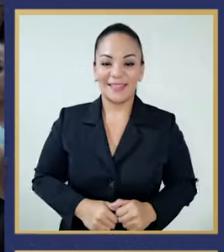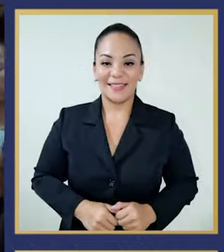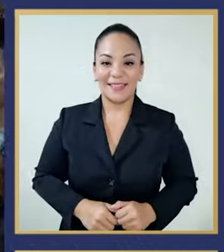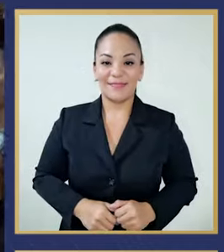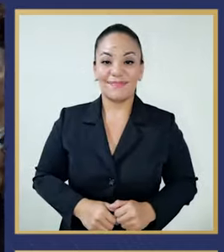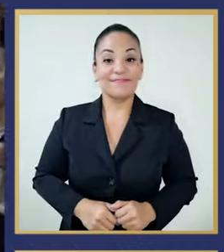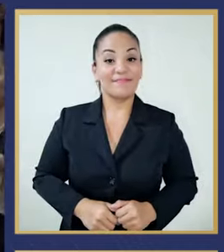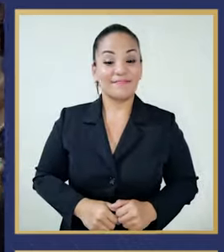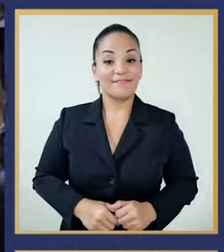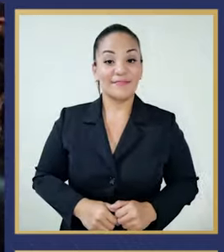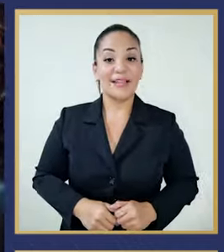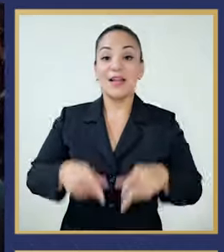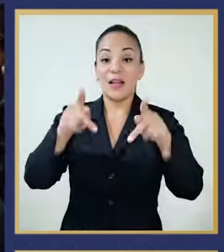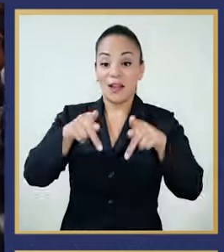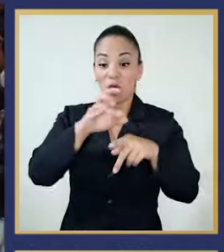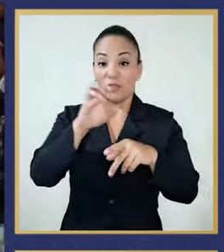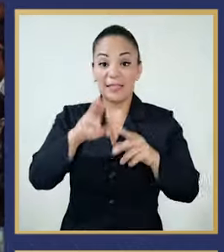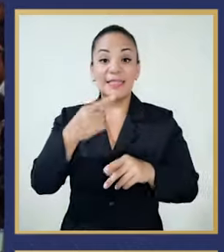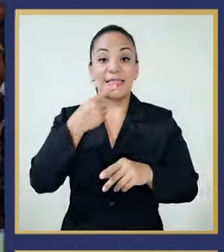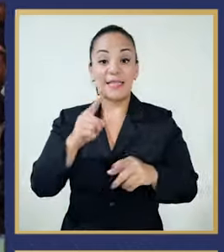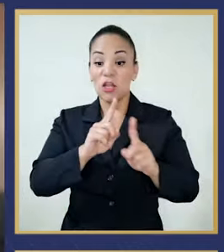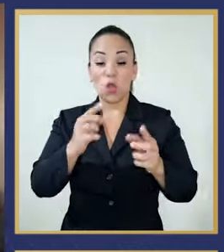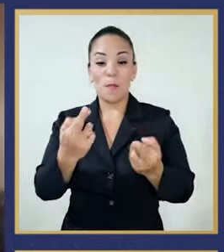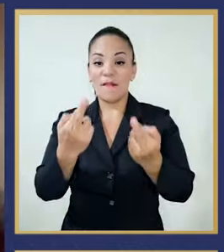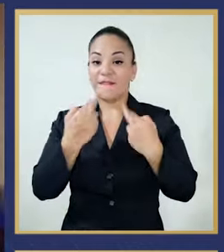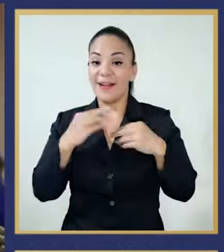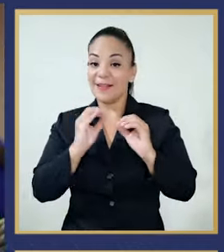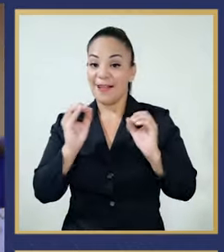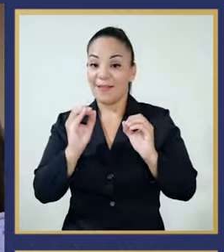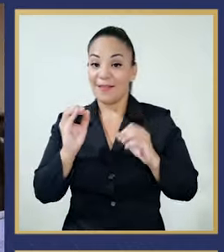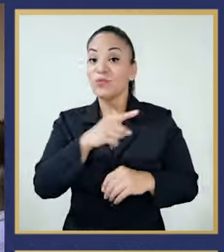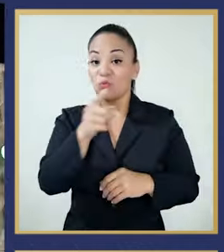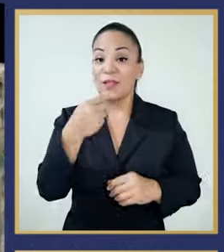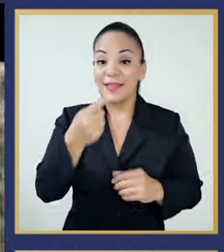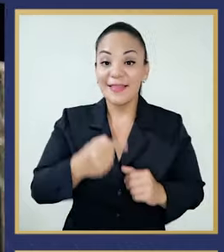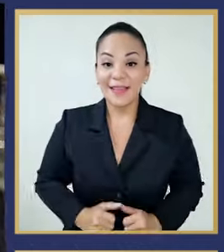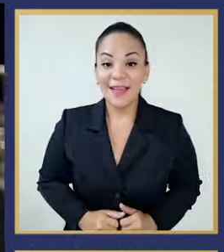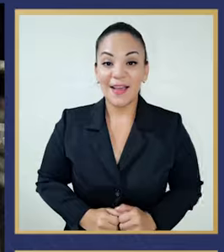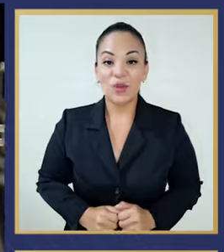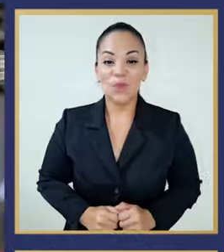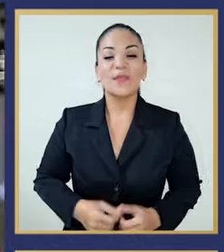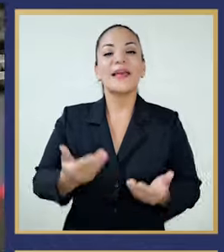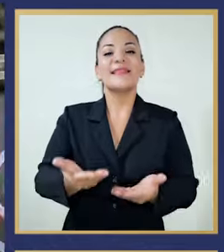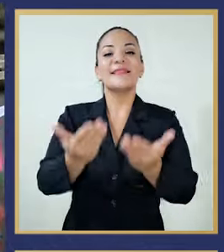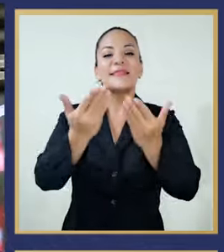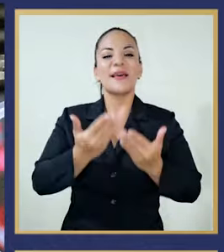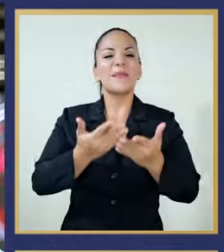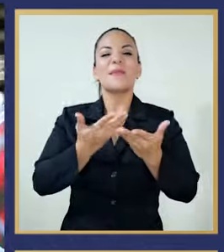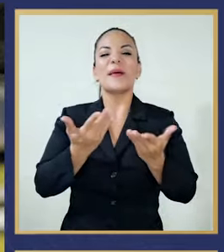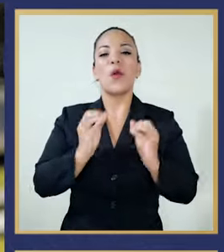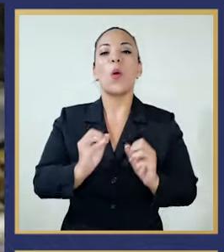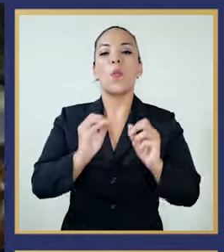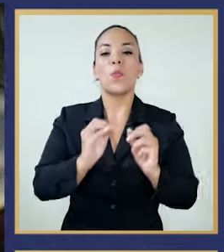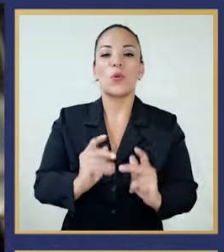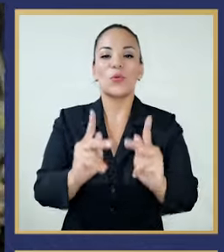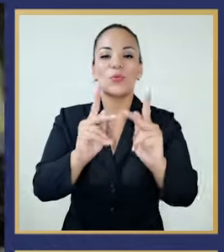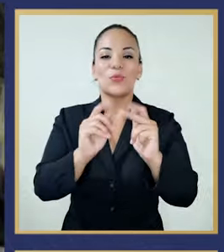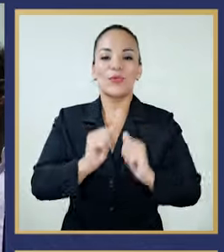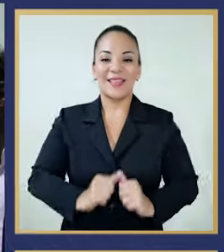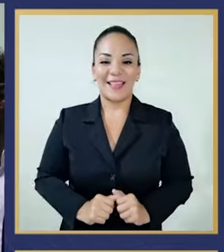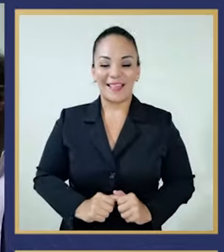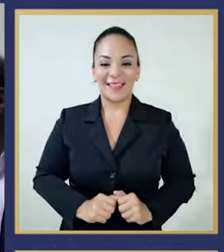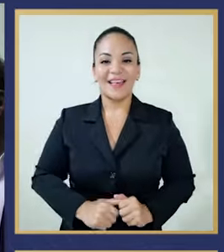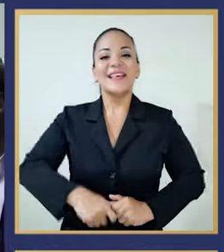No me regalen nada, dicen ustedes. Denme la oportunidad.